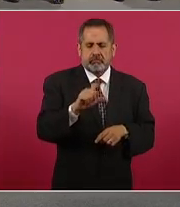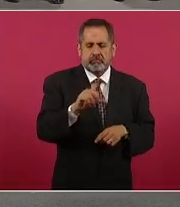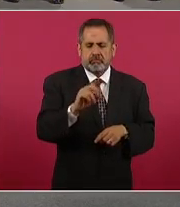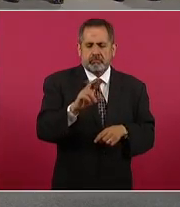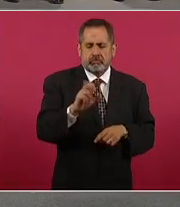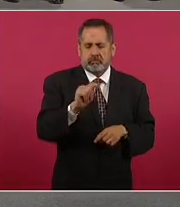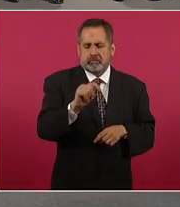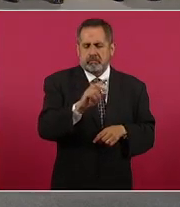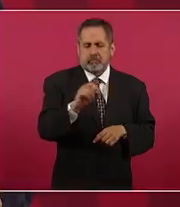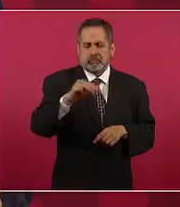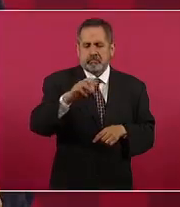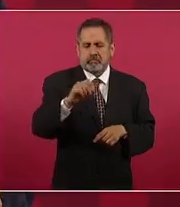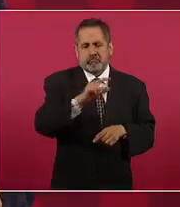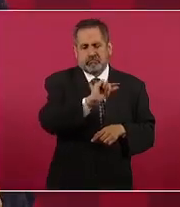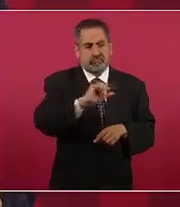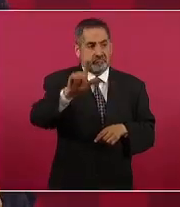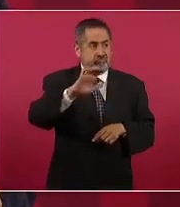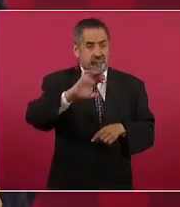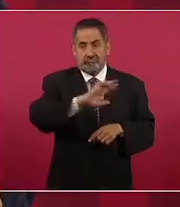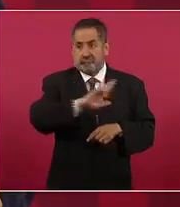es famoso